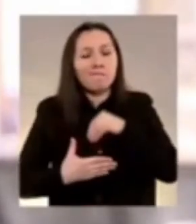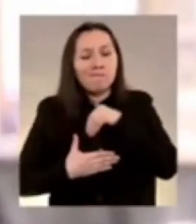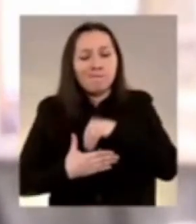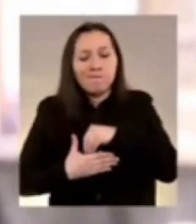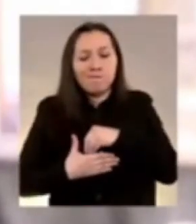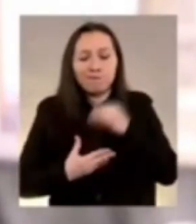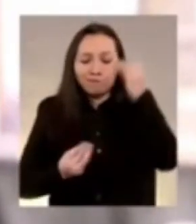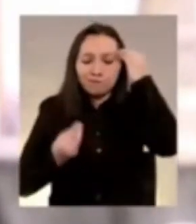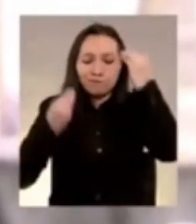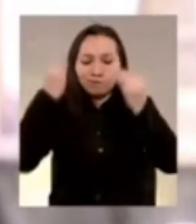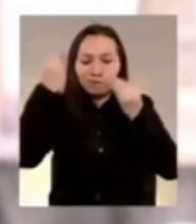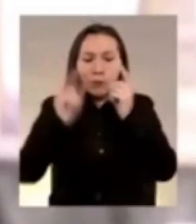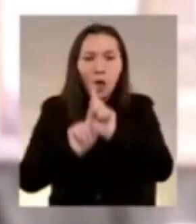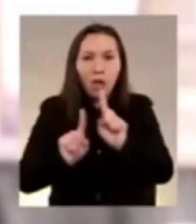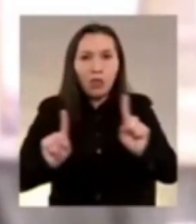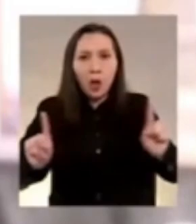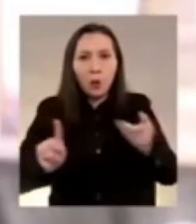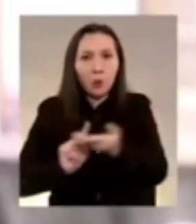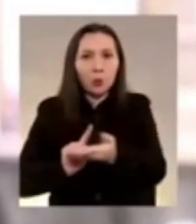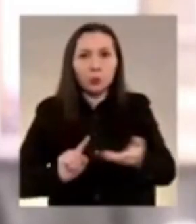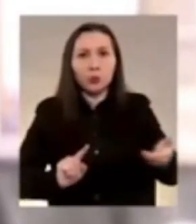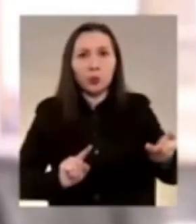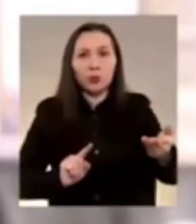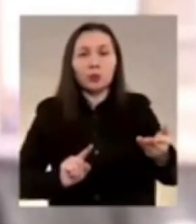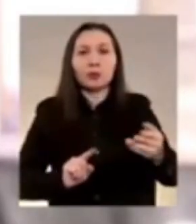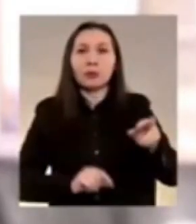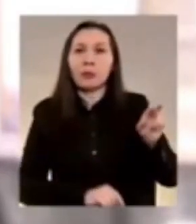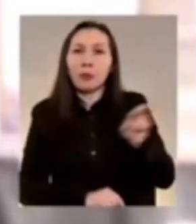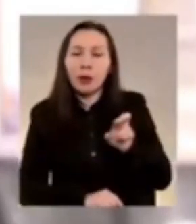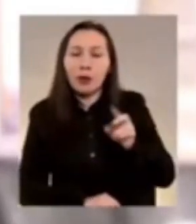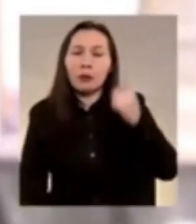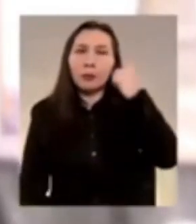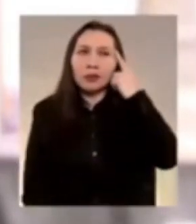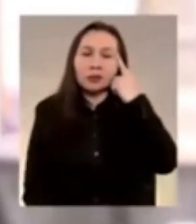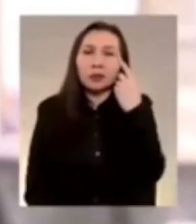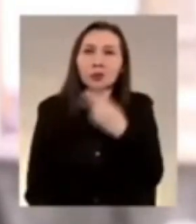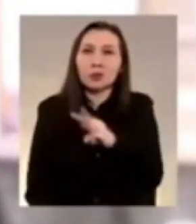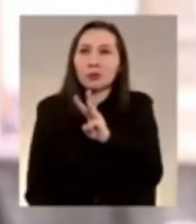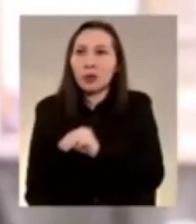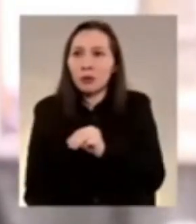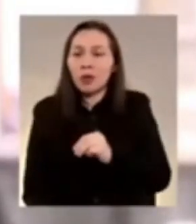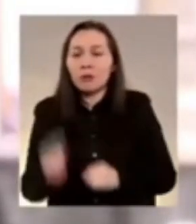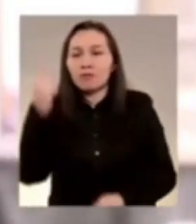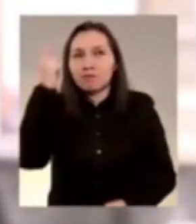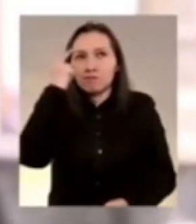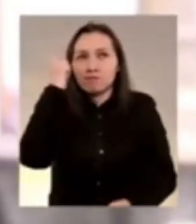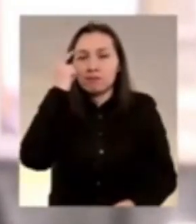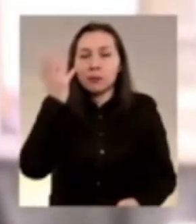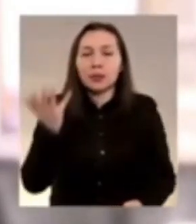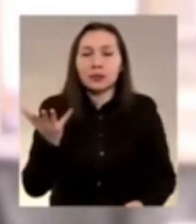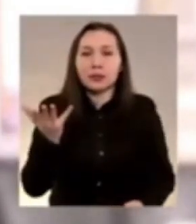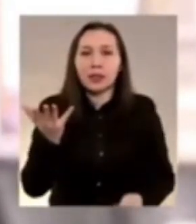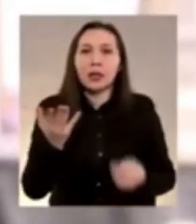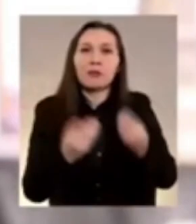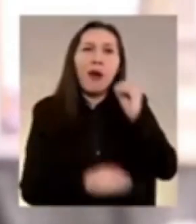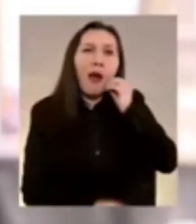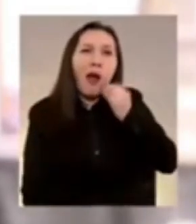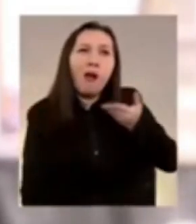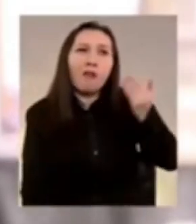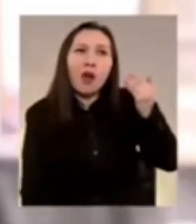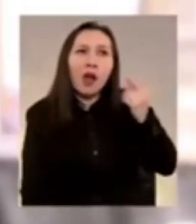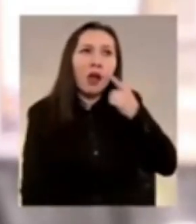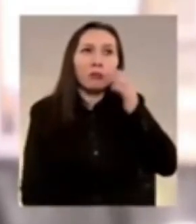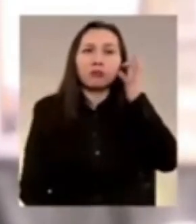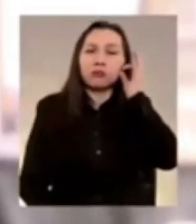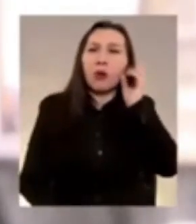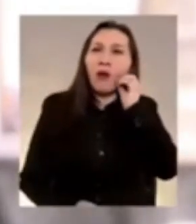cada uno de ustedes en sus padres en sus madres en sus abuelos o en sus